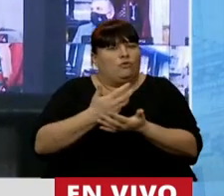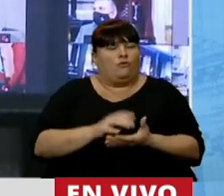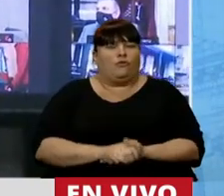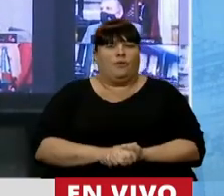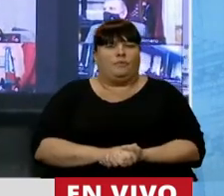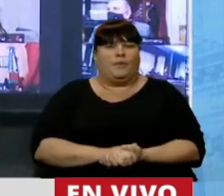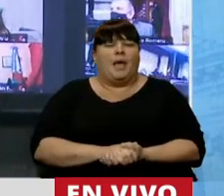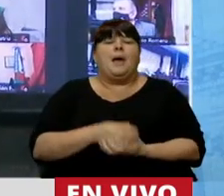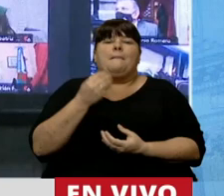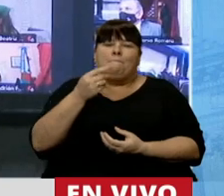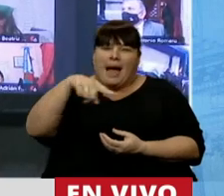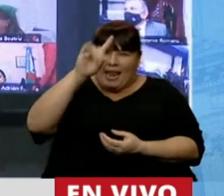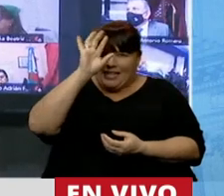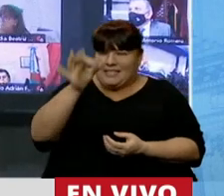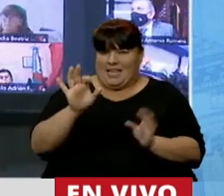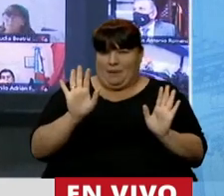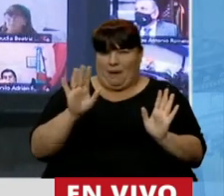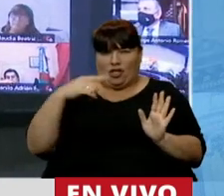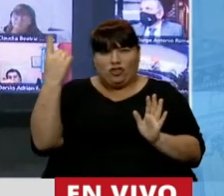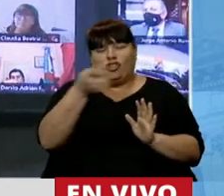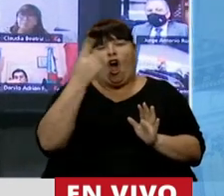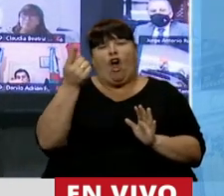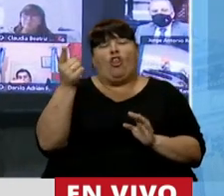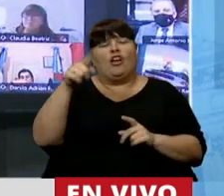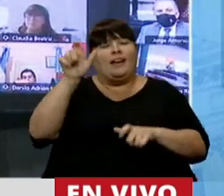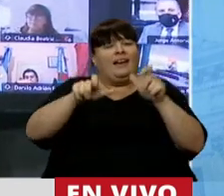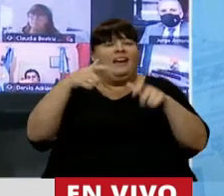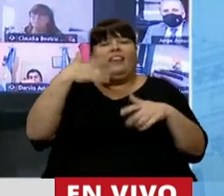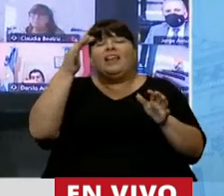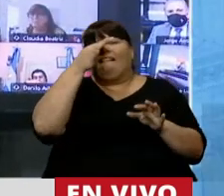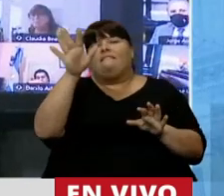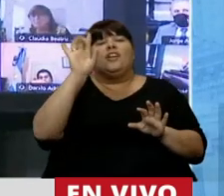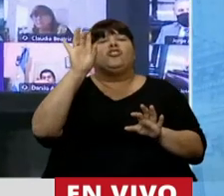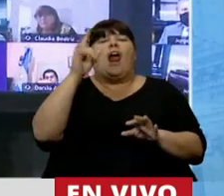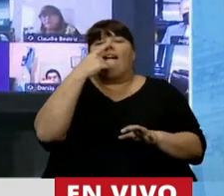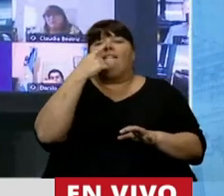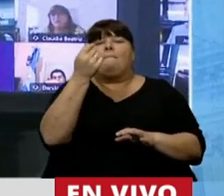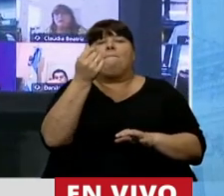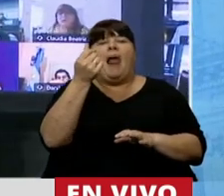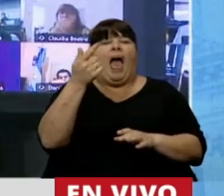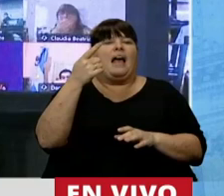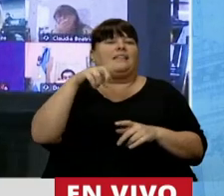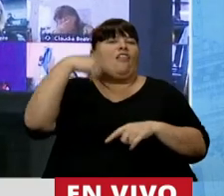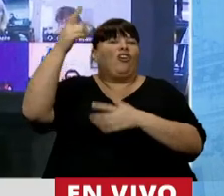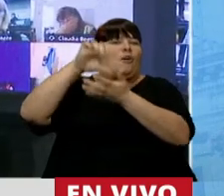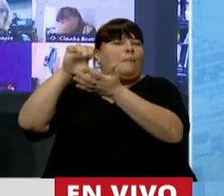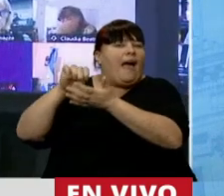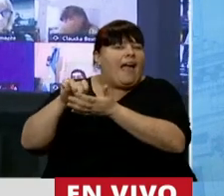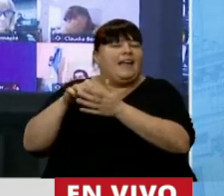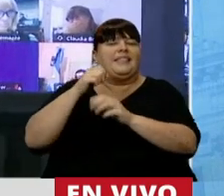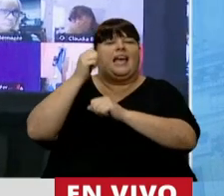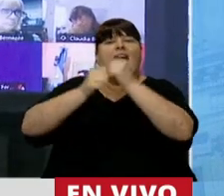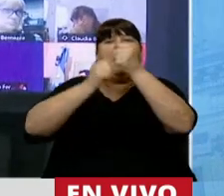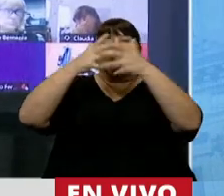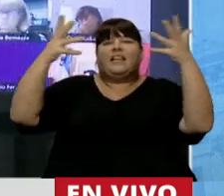para que se ubiquen todos aquellos a los que les importa solamente el capital transnacional, las